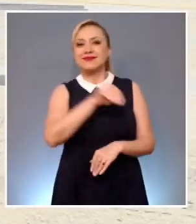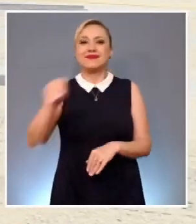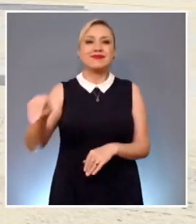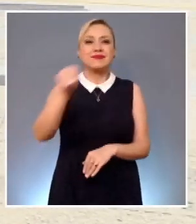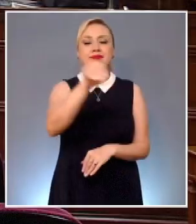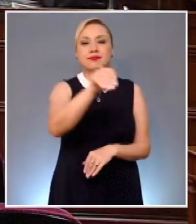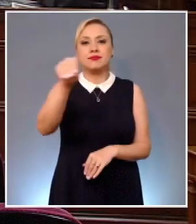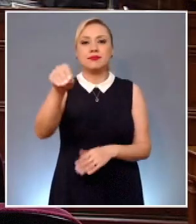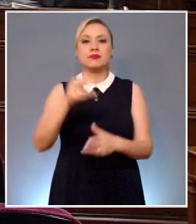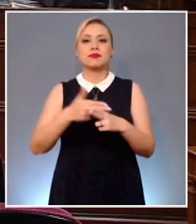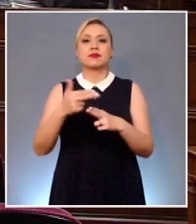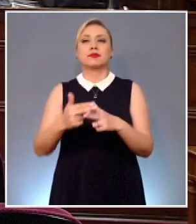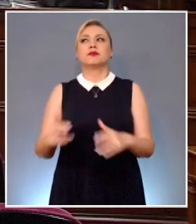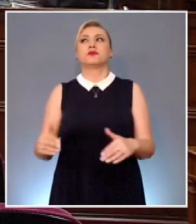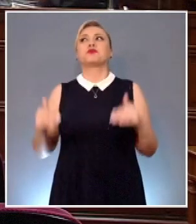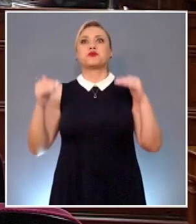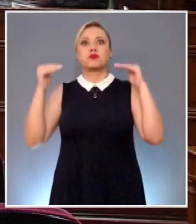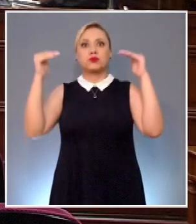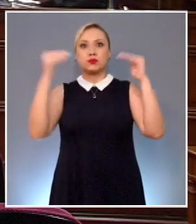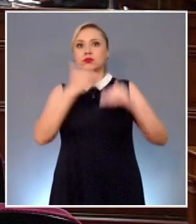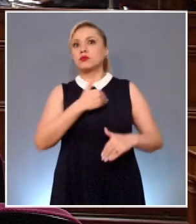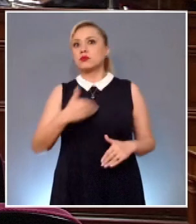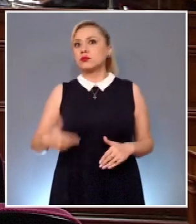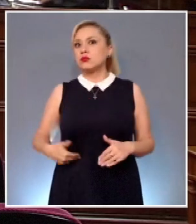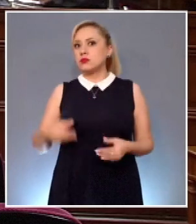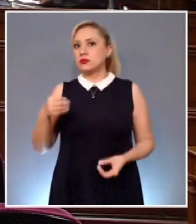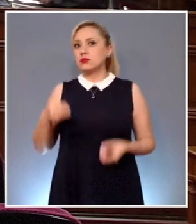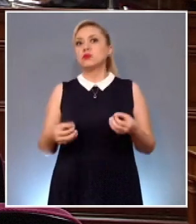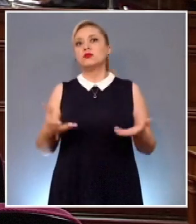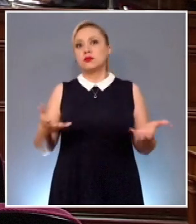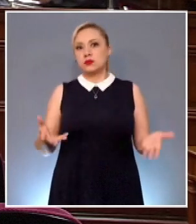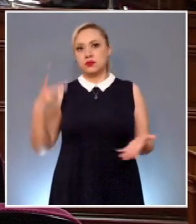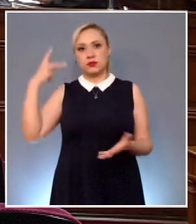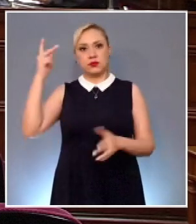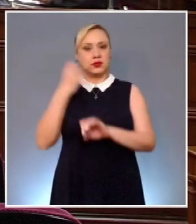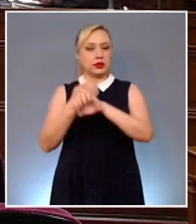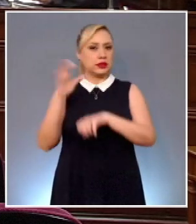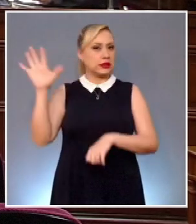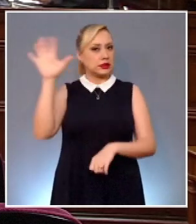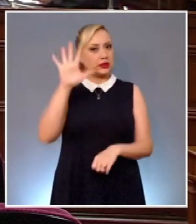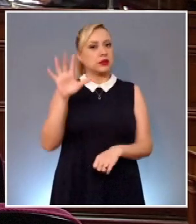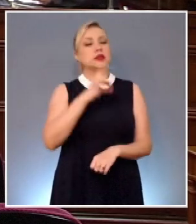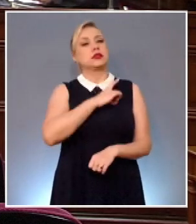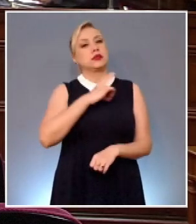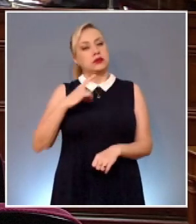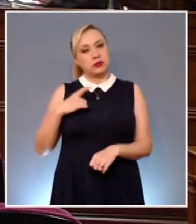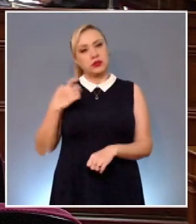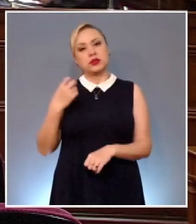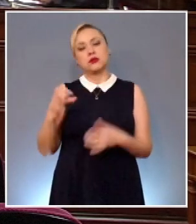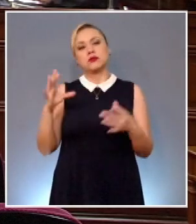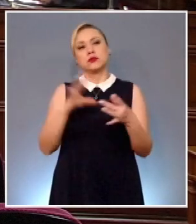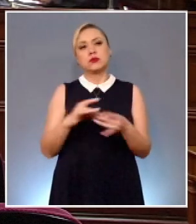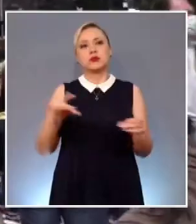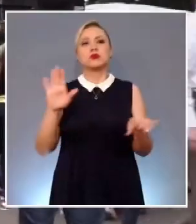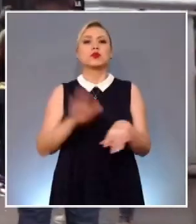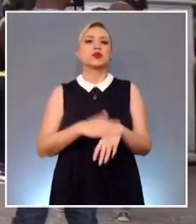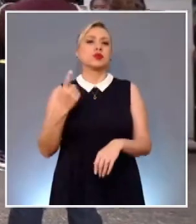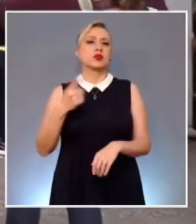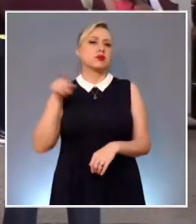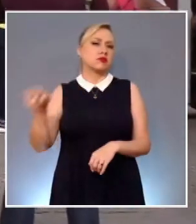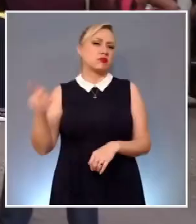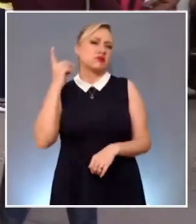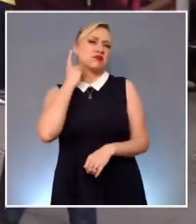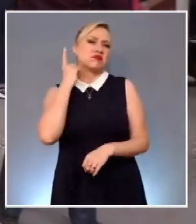entre otros. El Pleno consideró infundado el argumento de la promovente en el sentido de que el legislador local incurrió en una